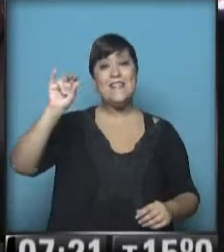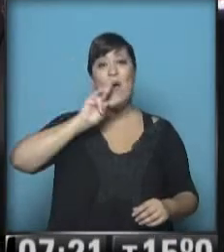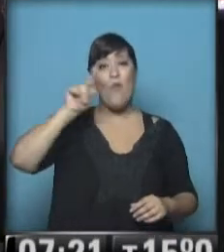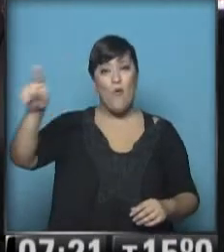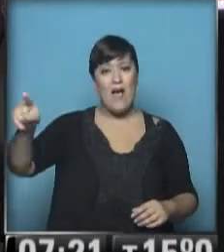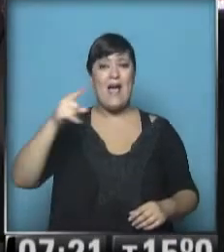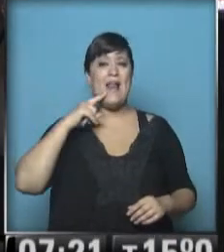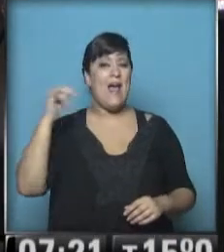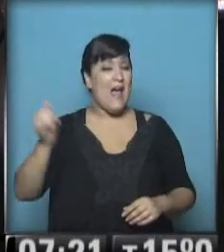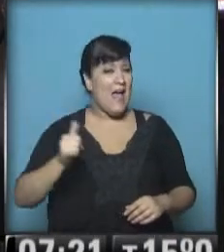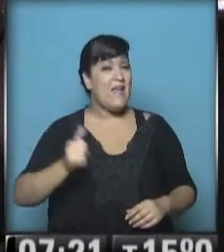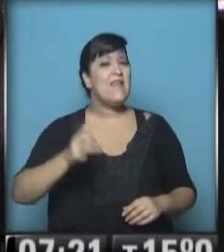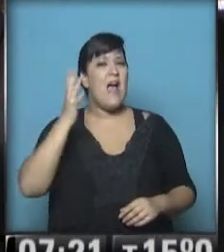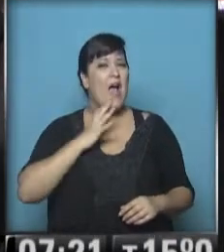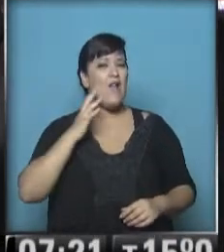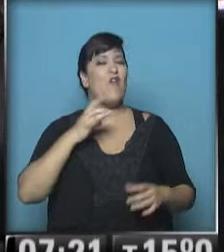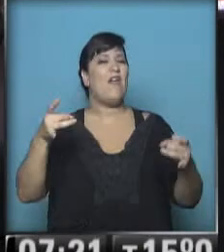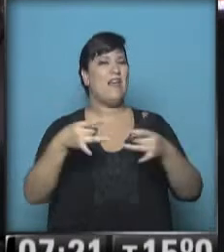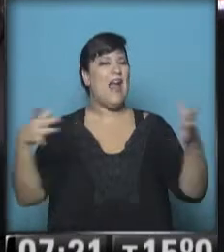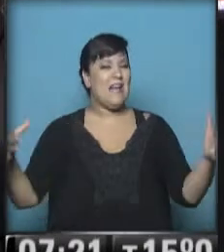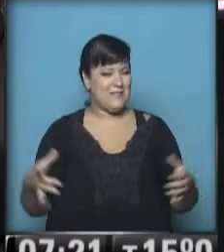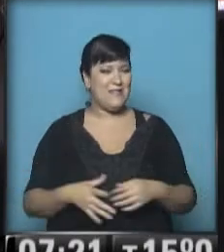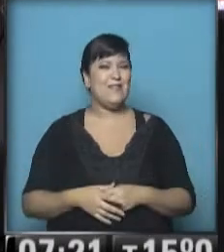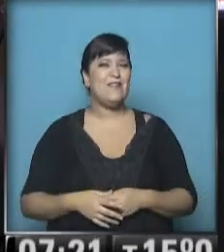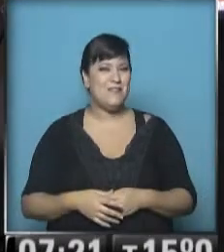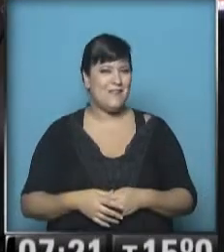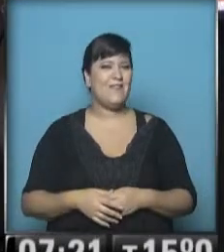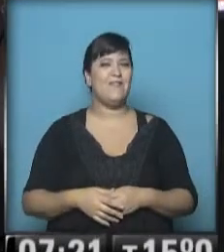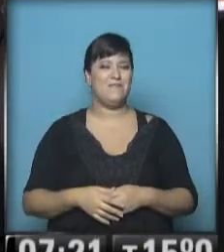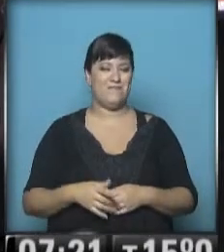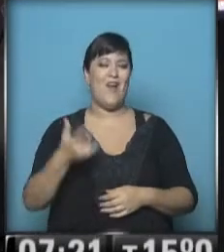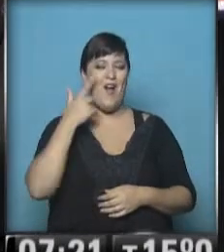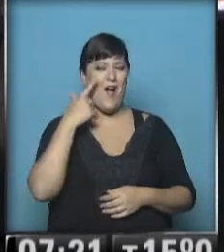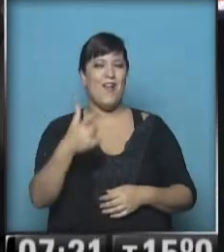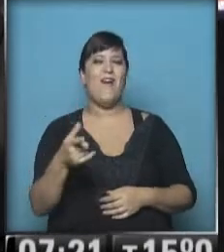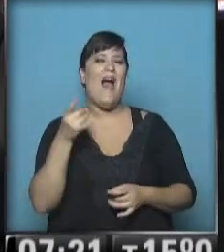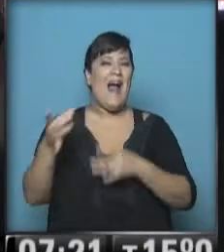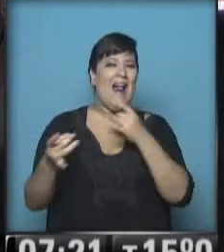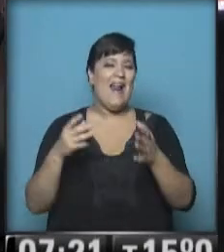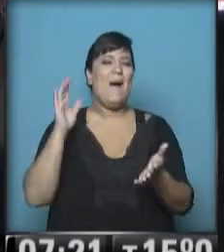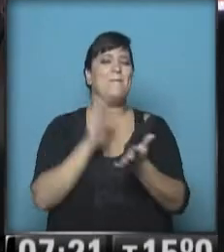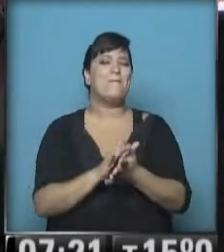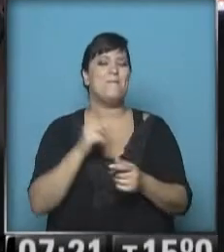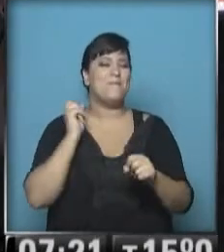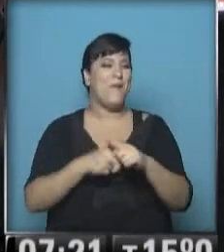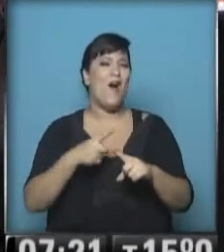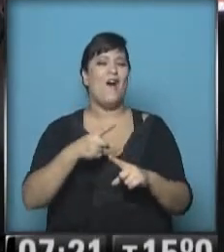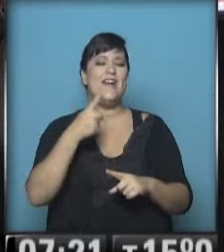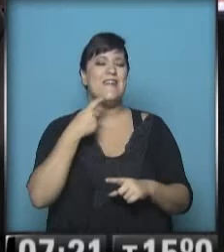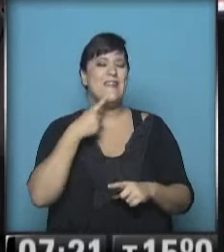coletazos de lo que dejó el superclásico. no sé qué. Yo lo conozco. Todavía. Yo lo conozco, Ale. Todavía. De